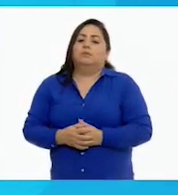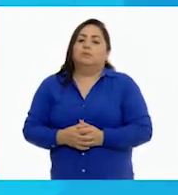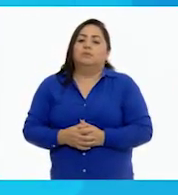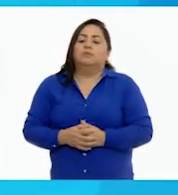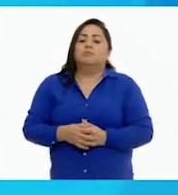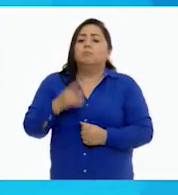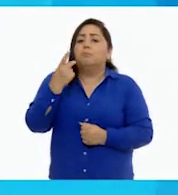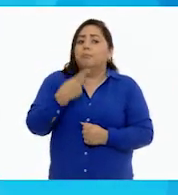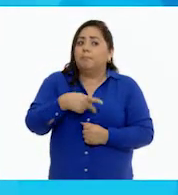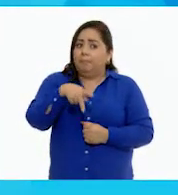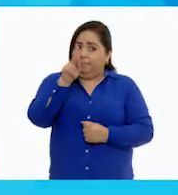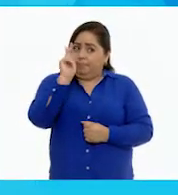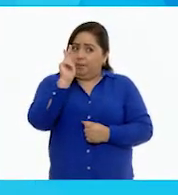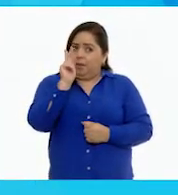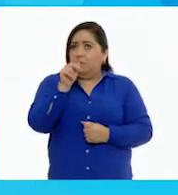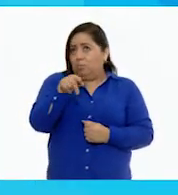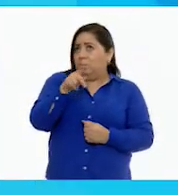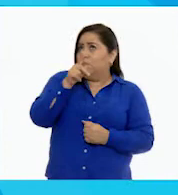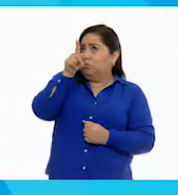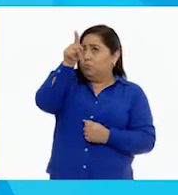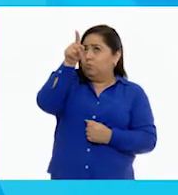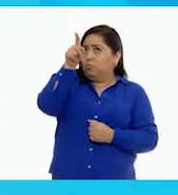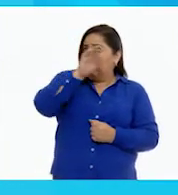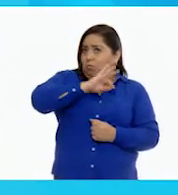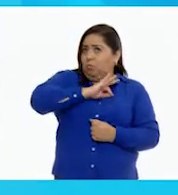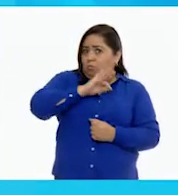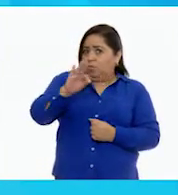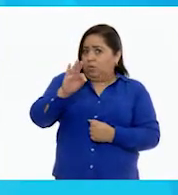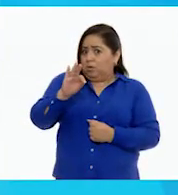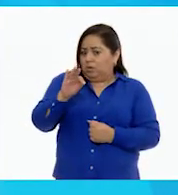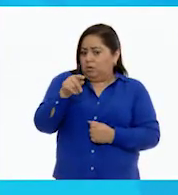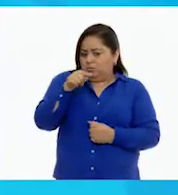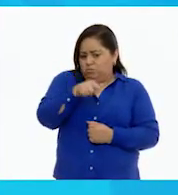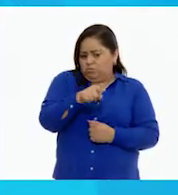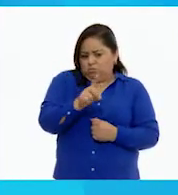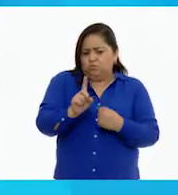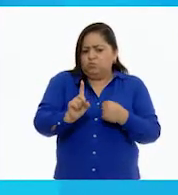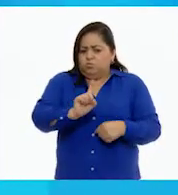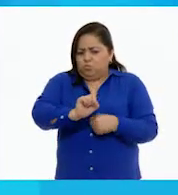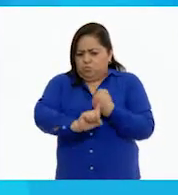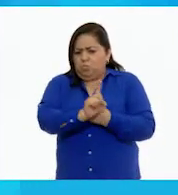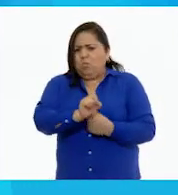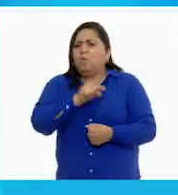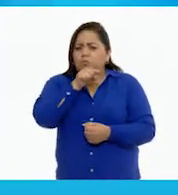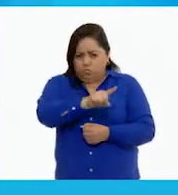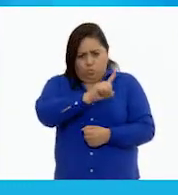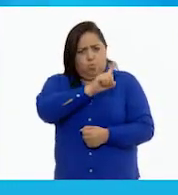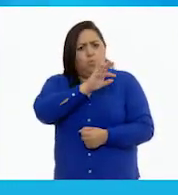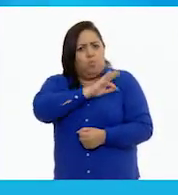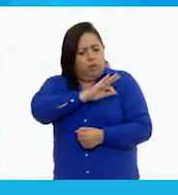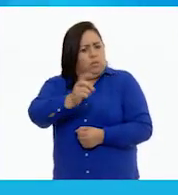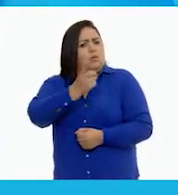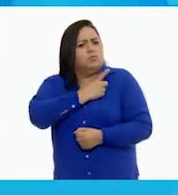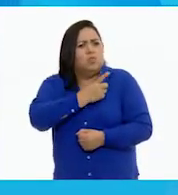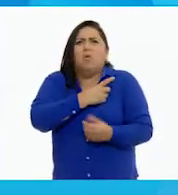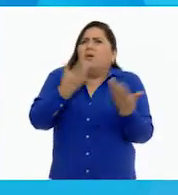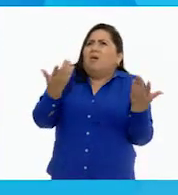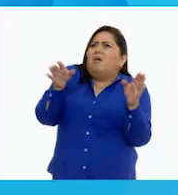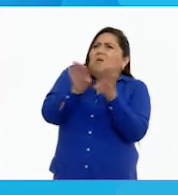Pero tú también puedes resolver el problema solo. ¿Cómo?